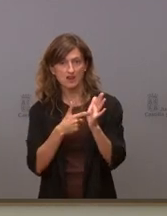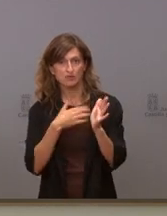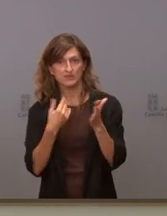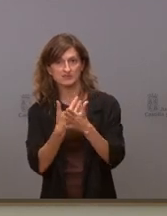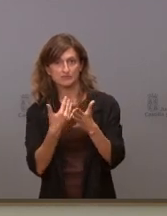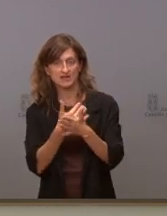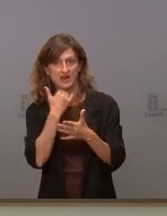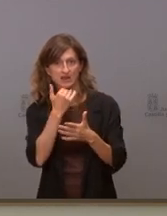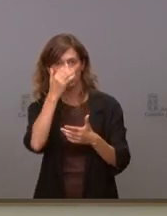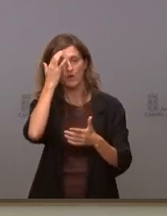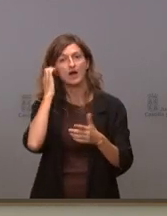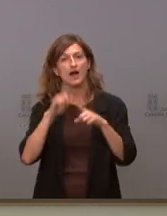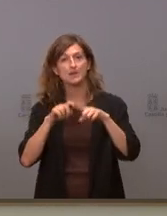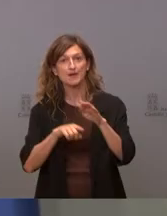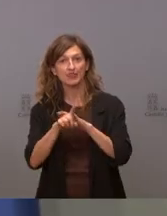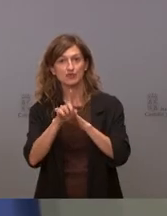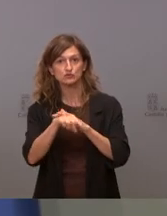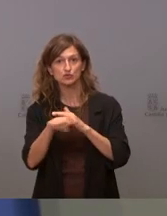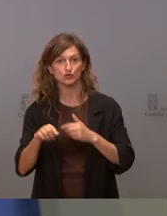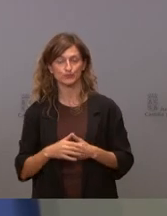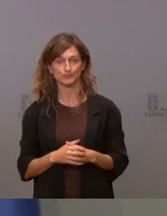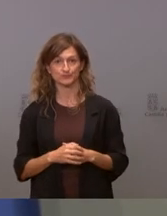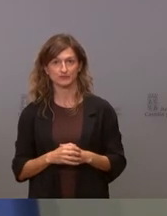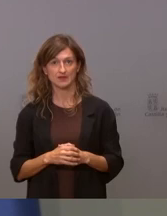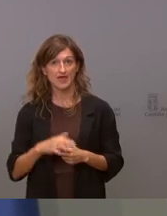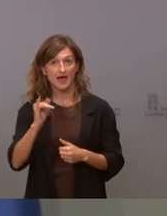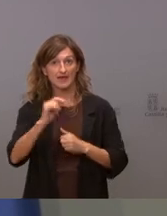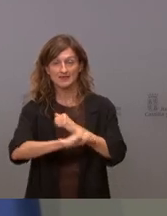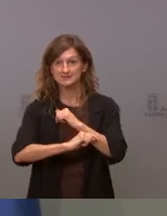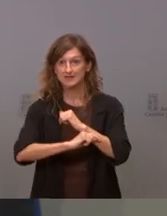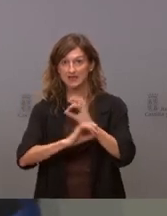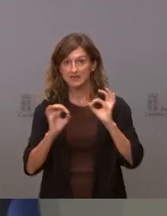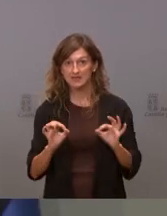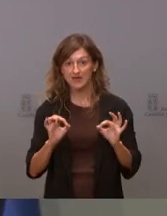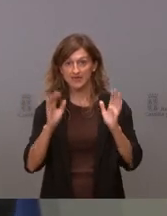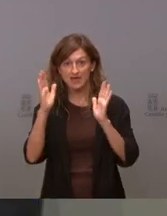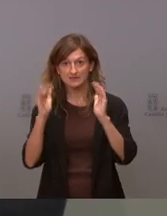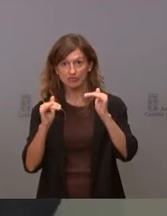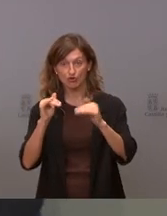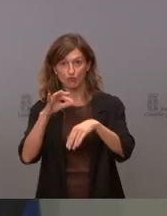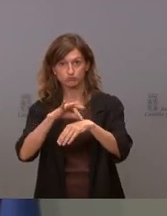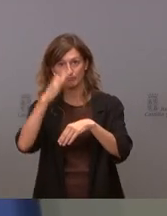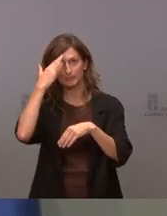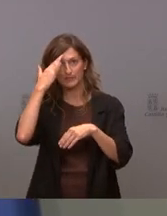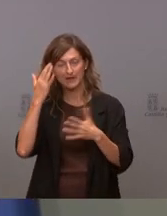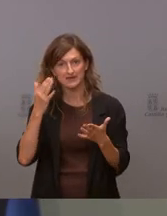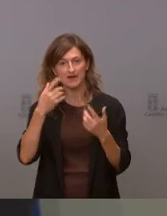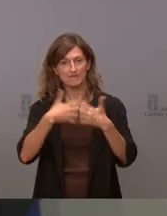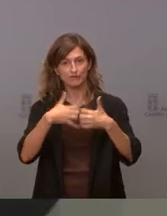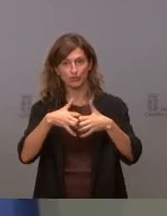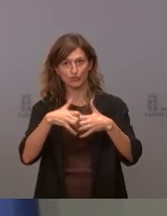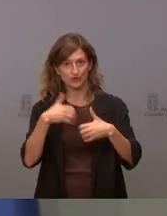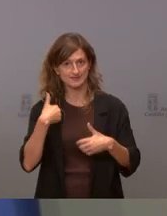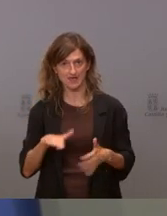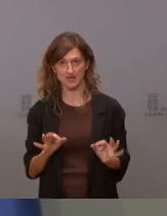avanzar o si le han avanzado algo. Insisto que hay una estrategia de atención primaria, es una estrategia que está funcionando, es una